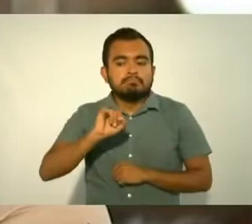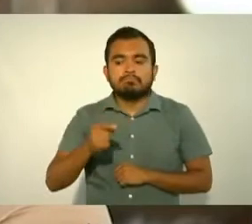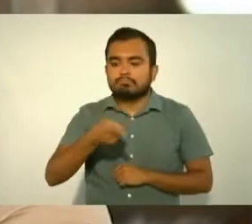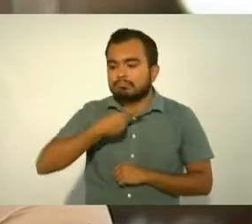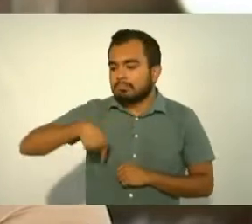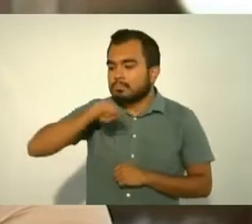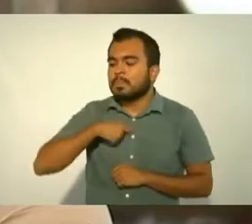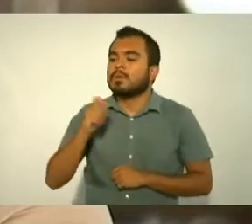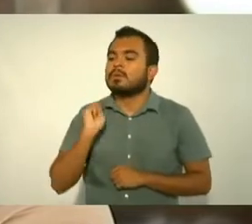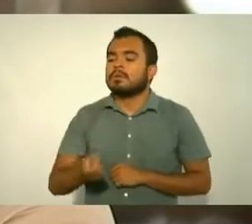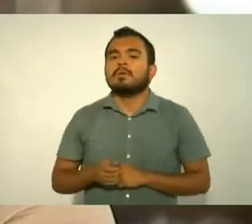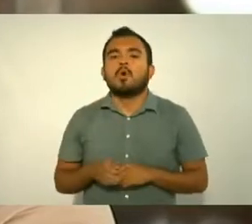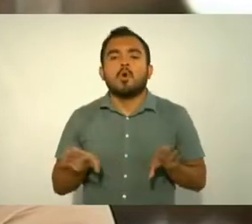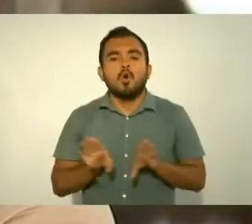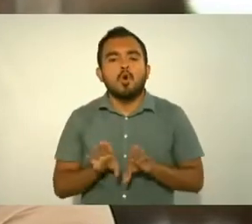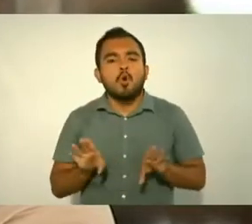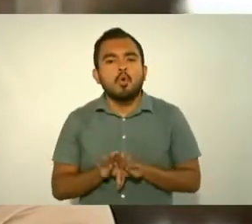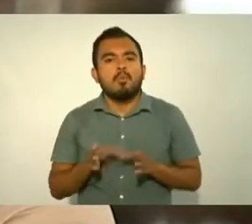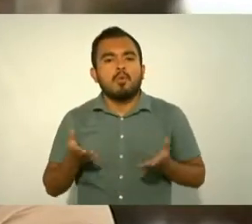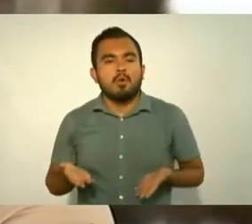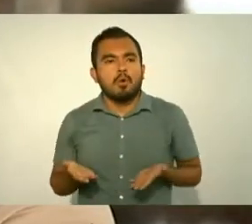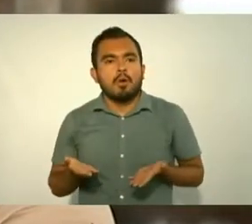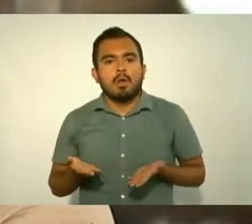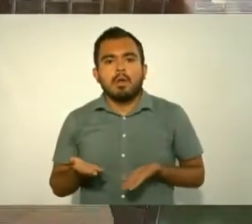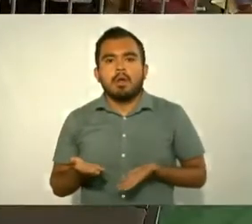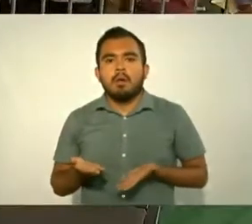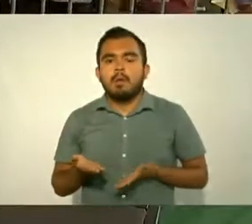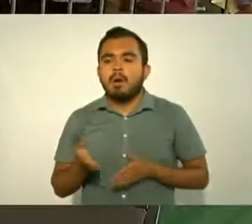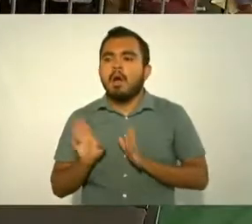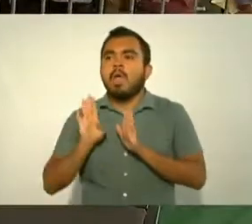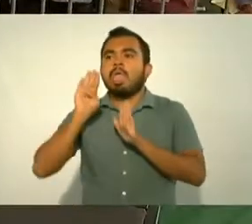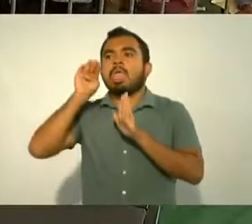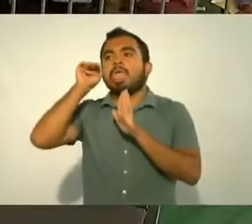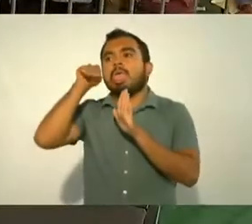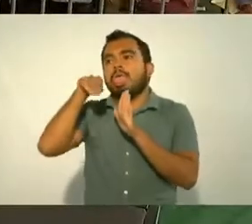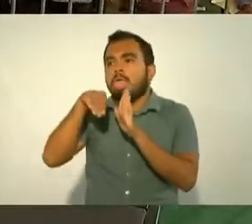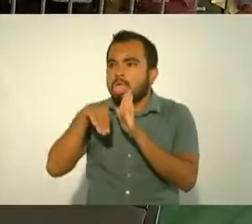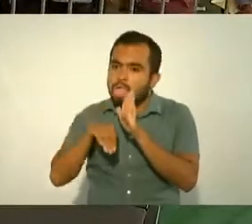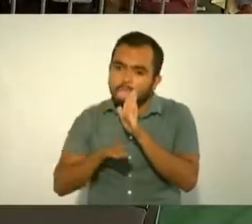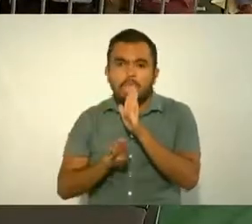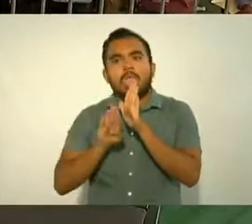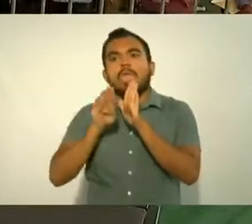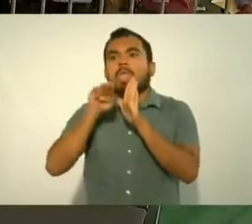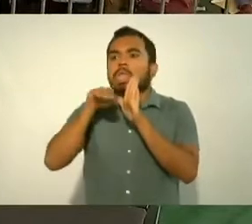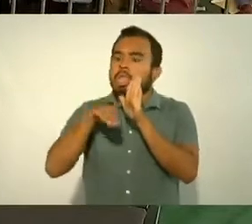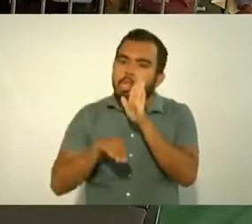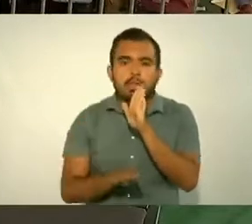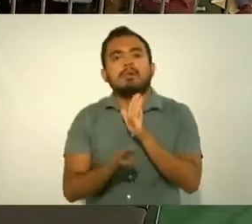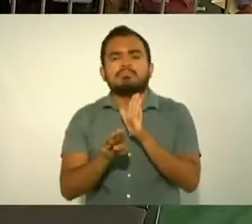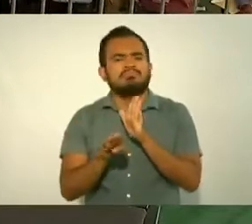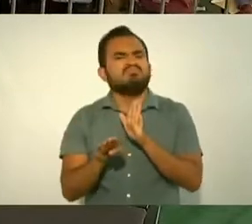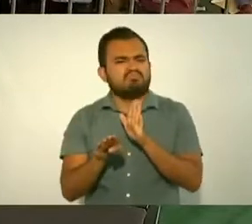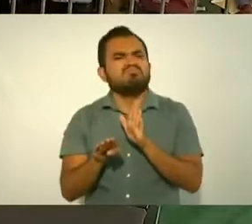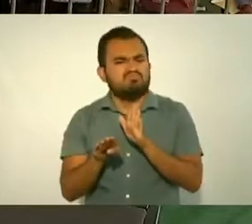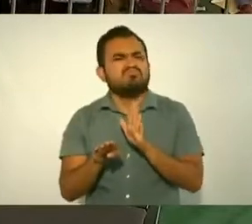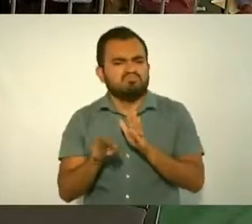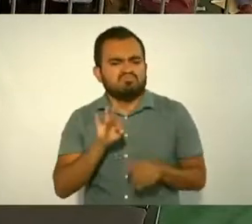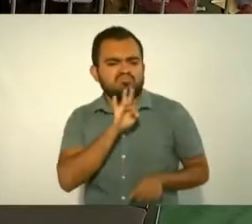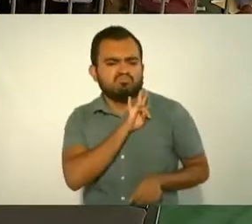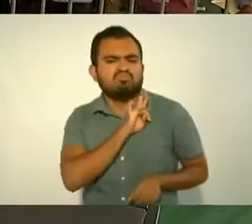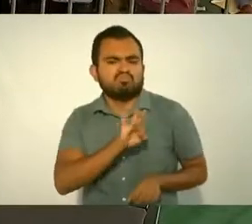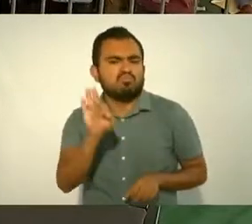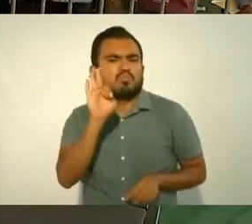ese flagelo porque tenemos